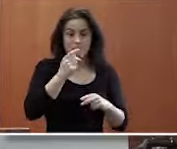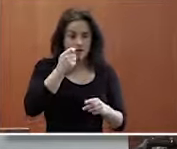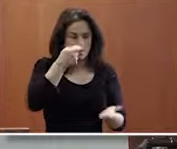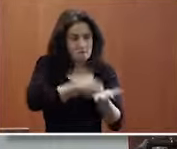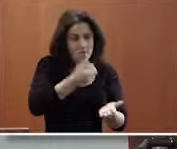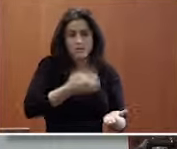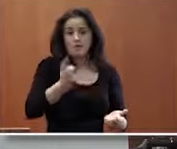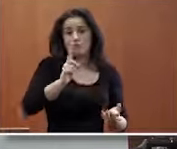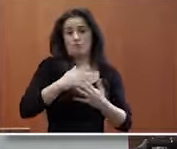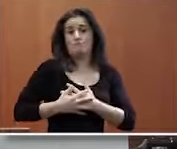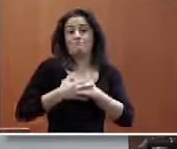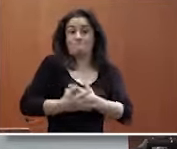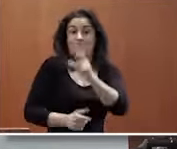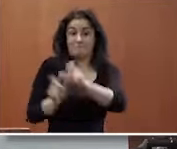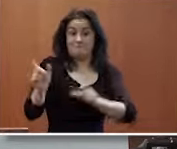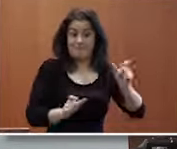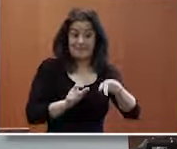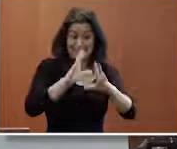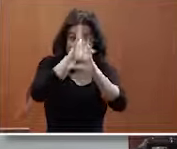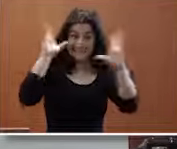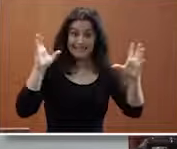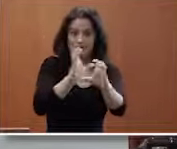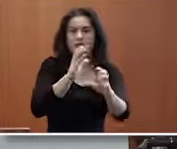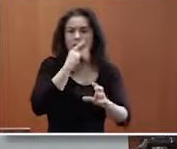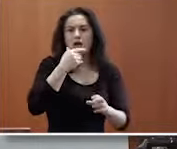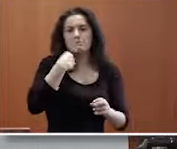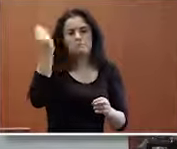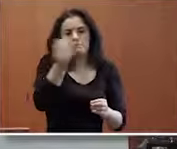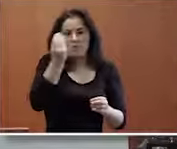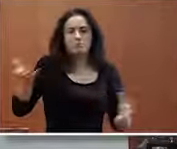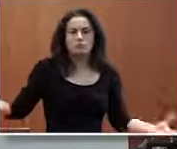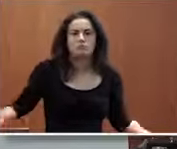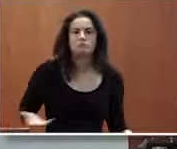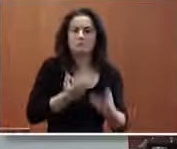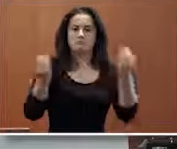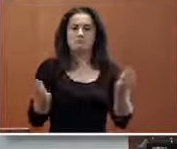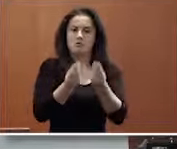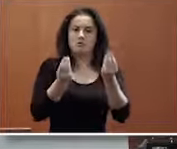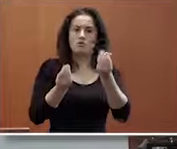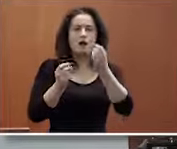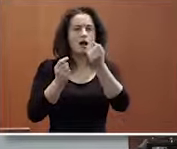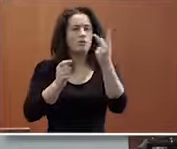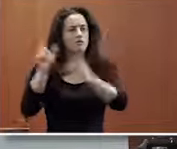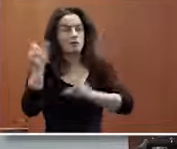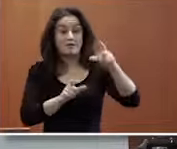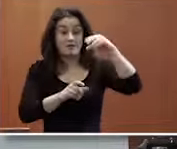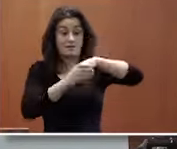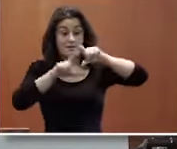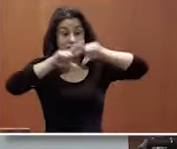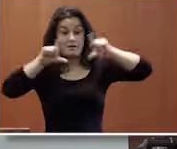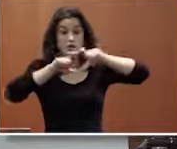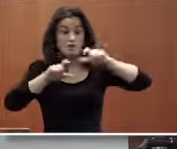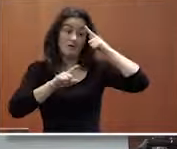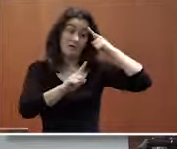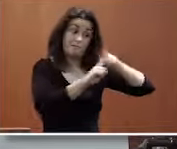dentro de ese prisma que actualmente creo que estamos en mejor disposición de potenciar gente desde la empresa que puede hacer en favor